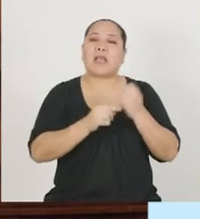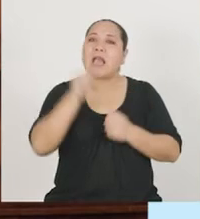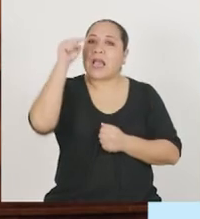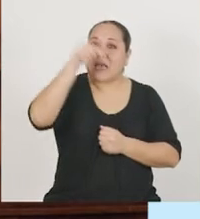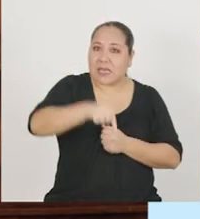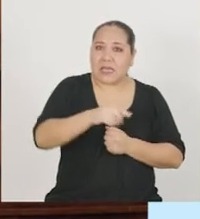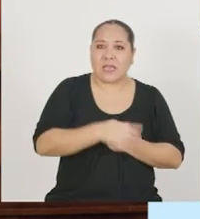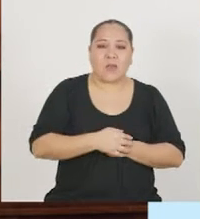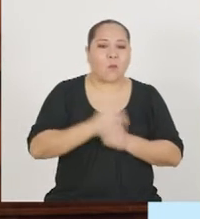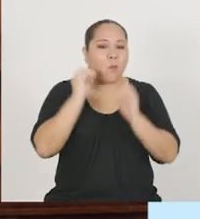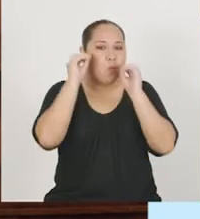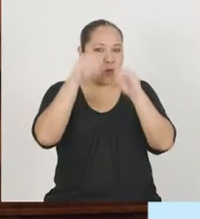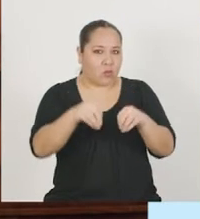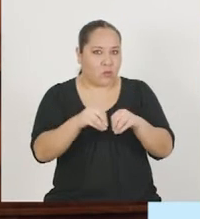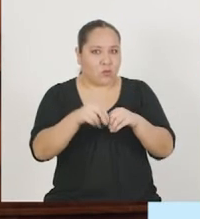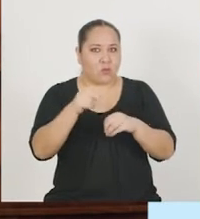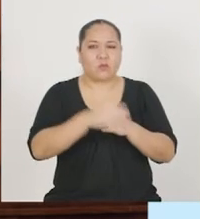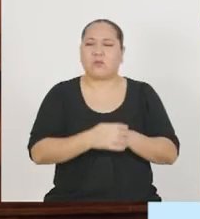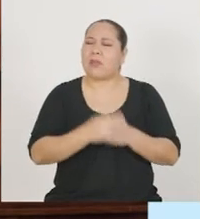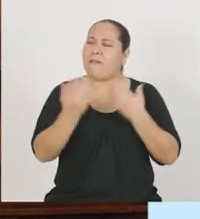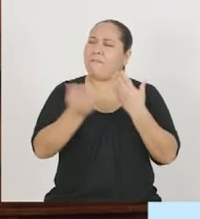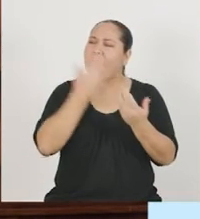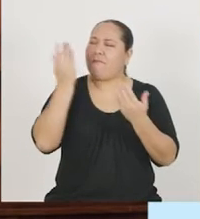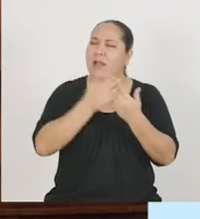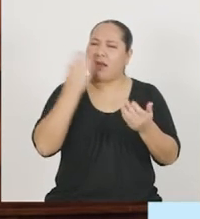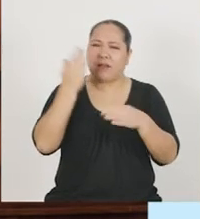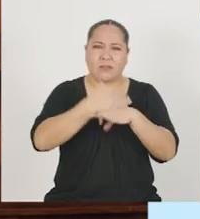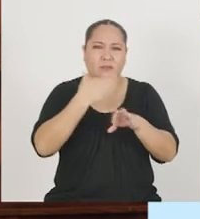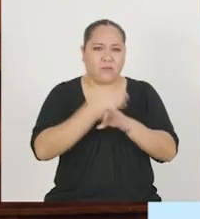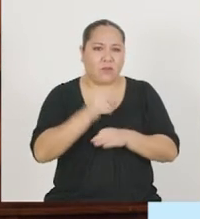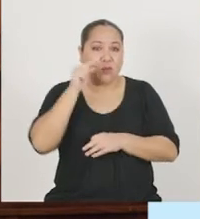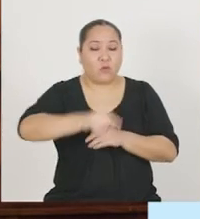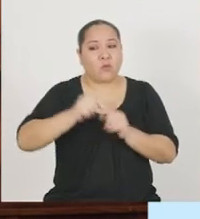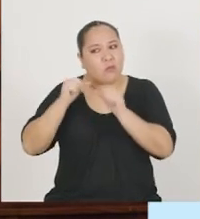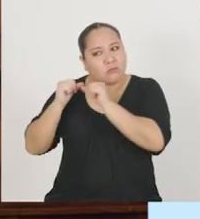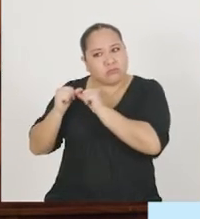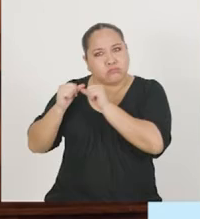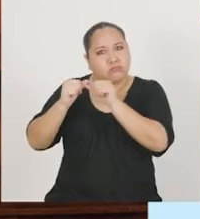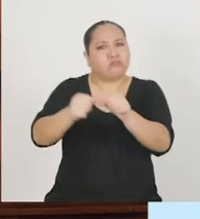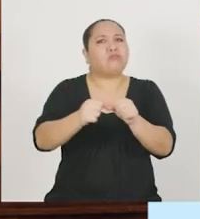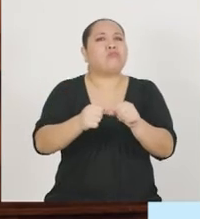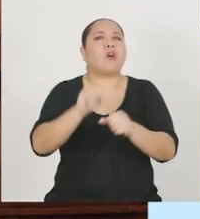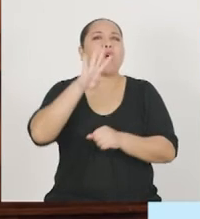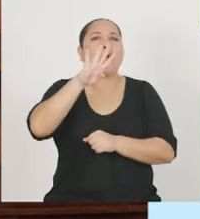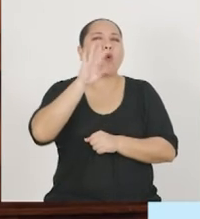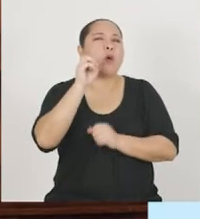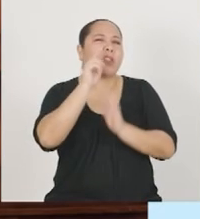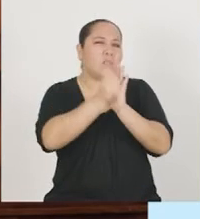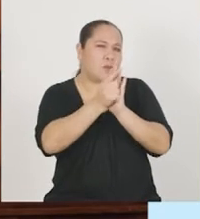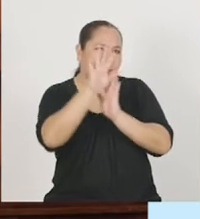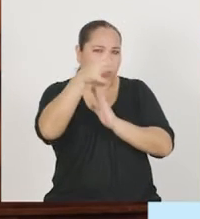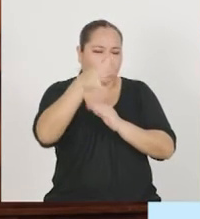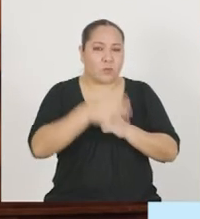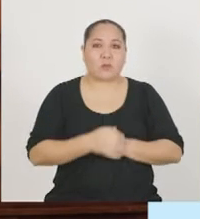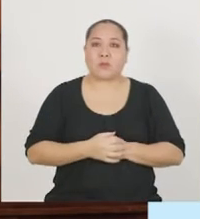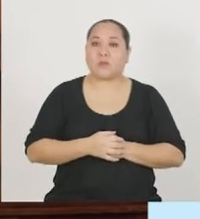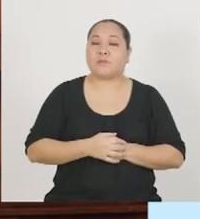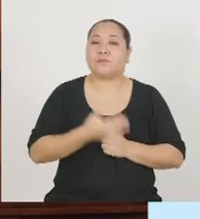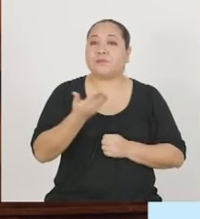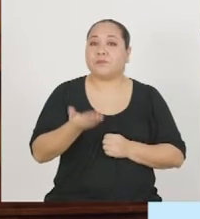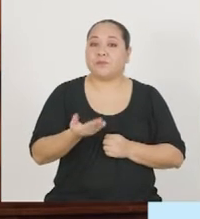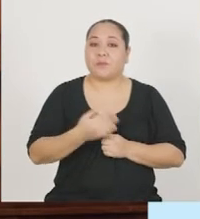técnica. Aquí propondremos una muy sencilla que tiene una duración aproximada de 40 minutos